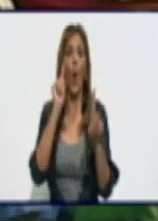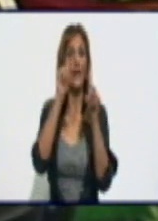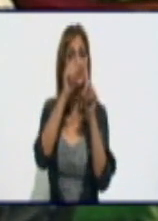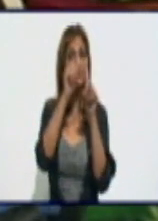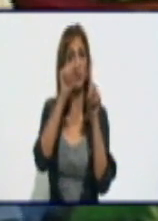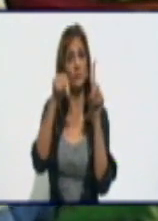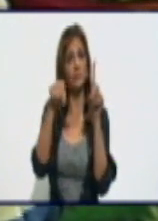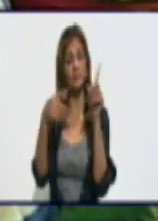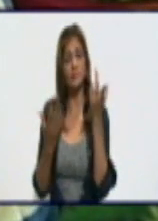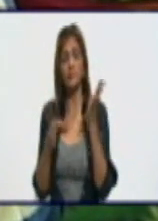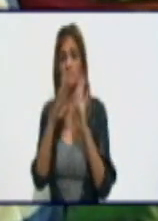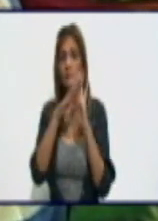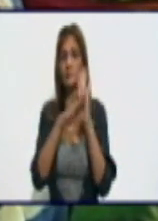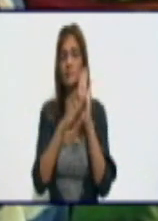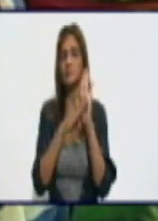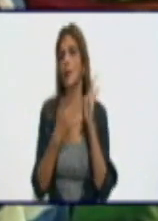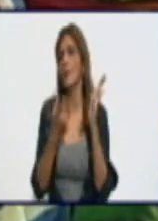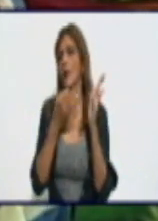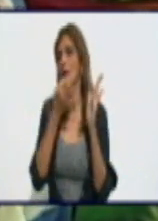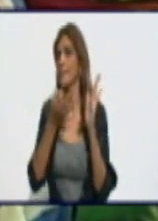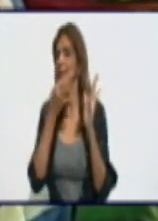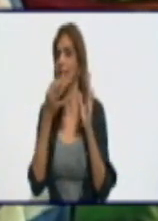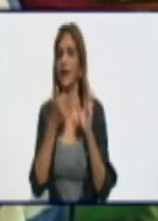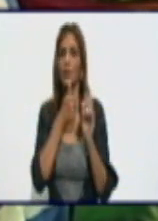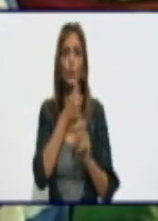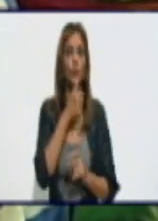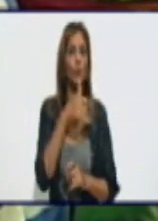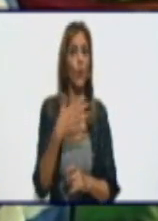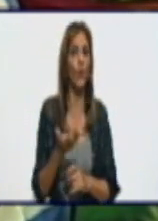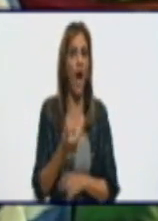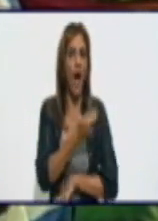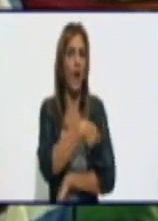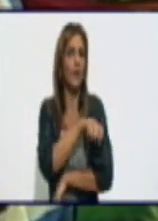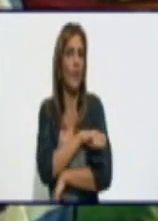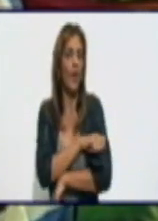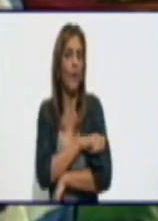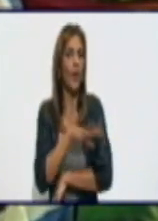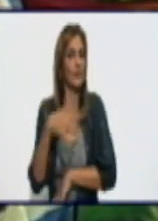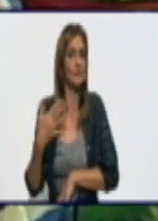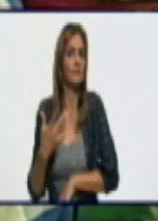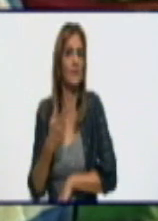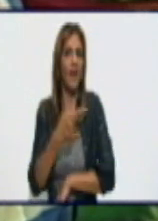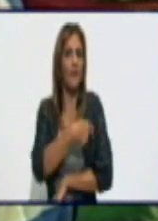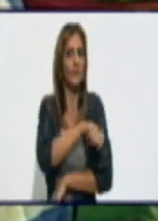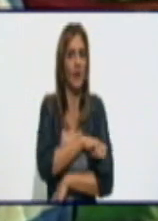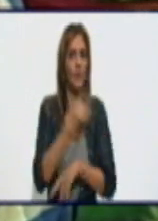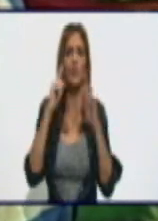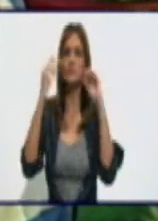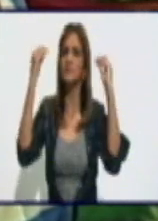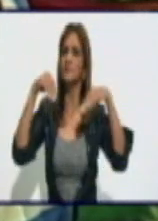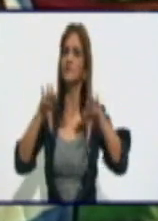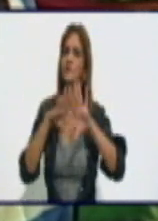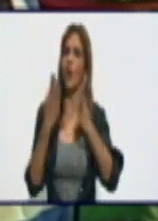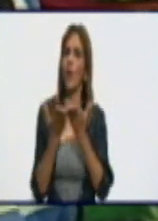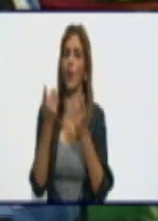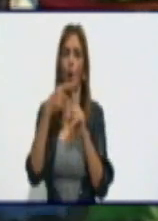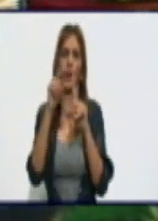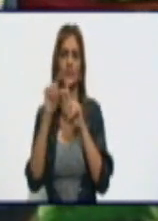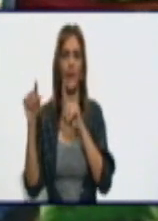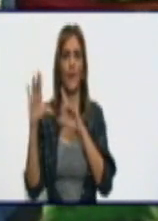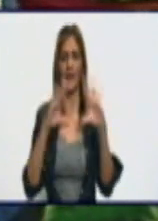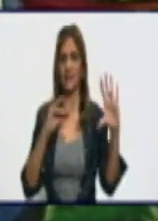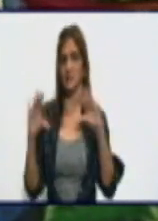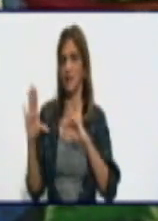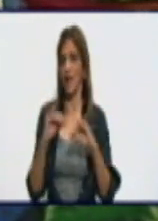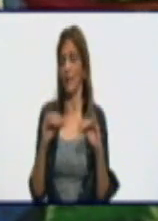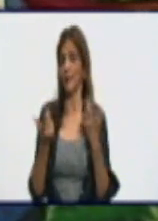dudas, es que la población al final del programa esté esclarecida de todos los temas que aquí se abordan. El